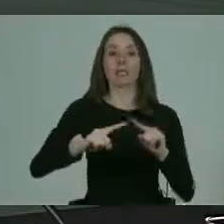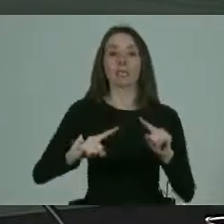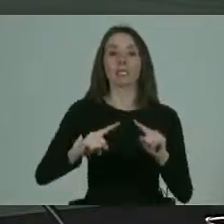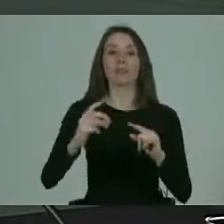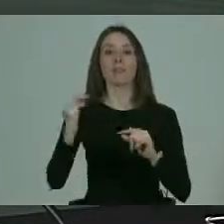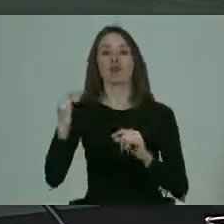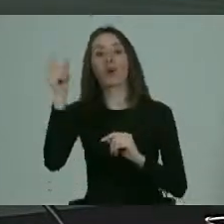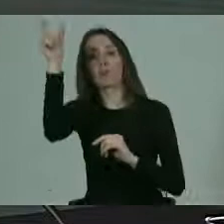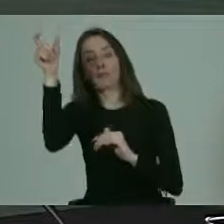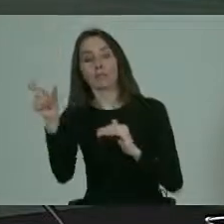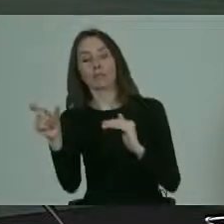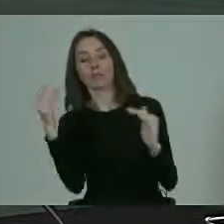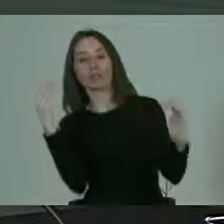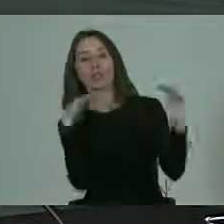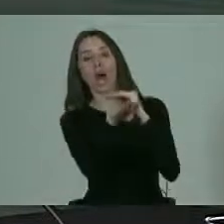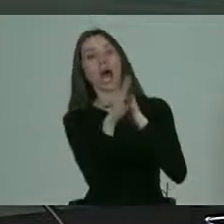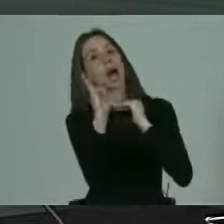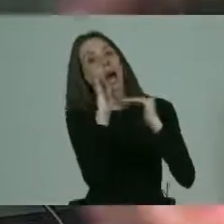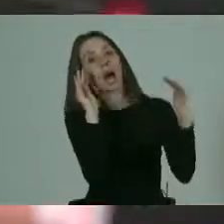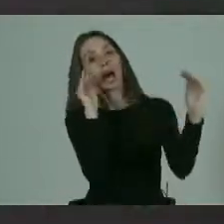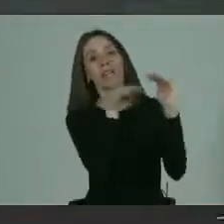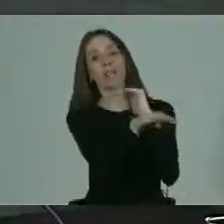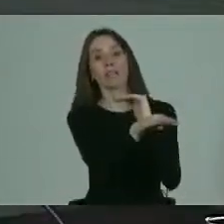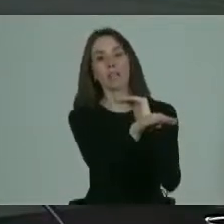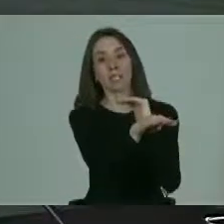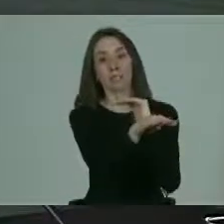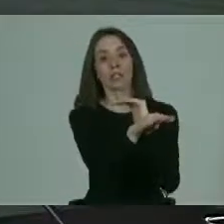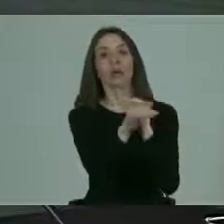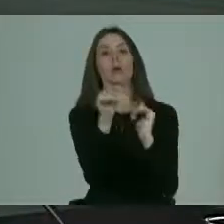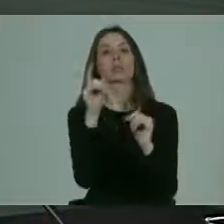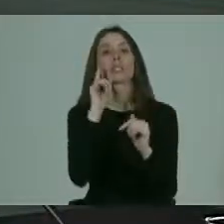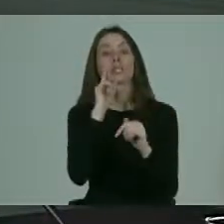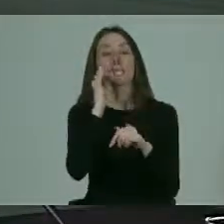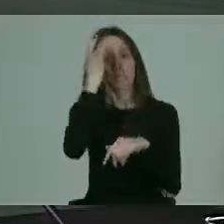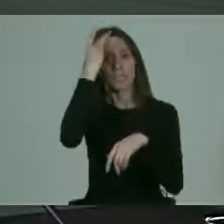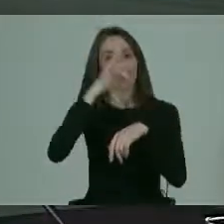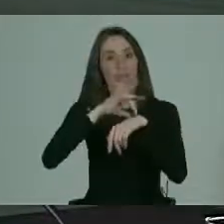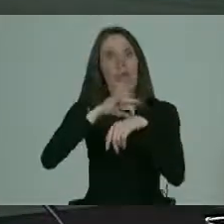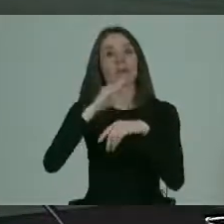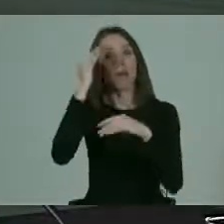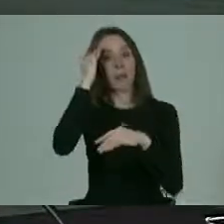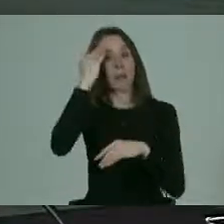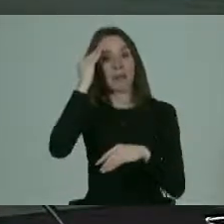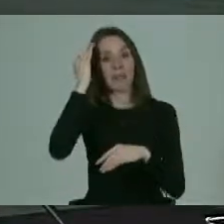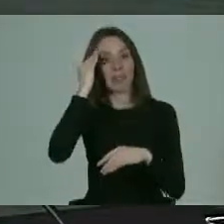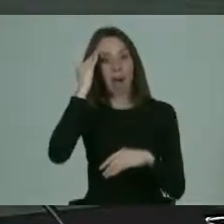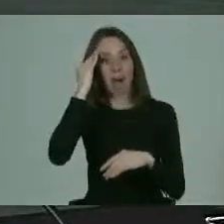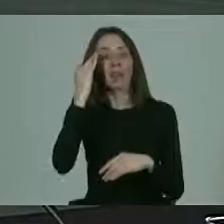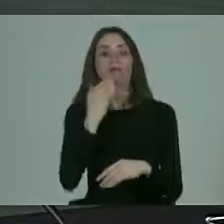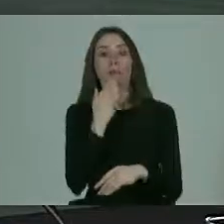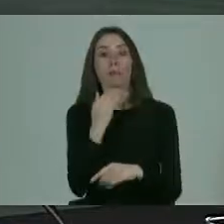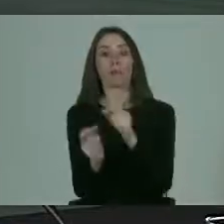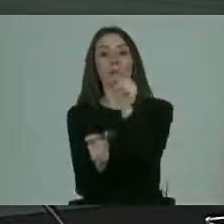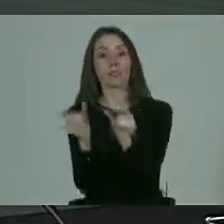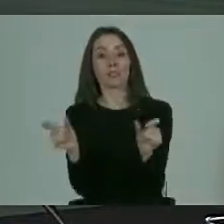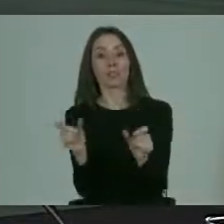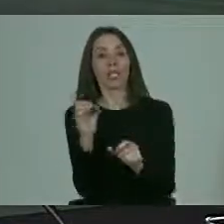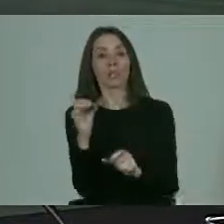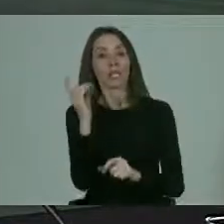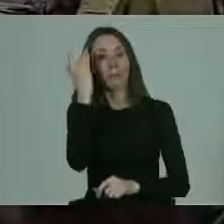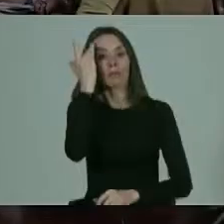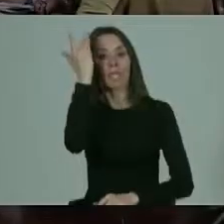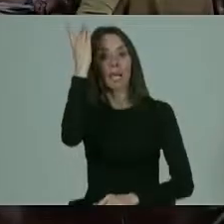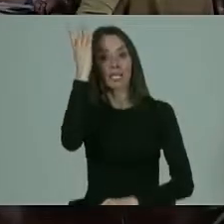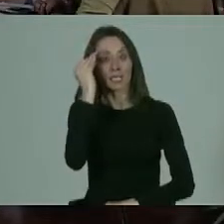internación que se ocupan a la vez tanto para personas con trastornos o patologías mentales como para también con personas con discapacidad